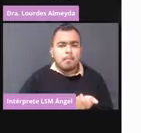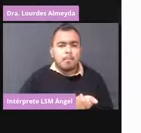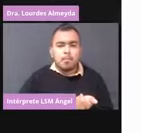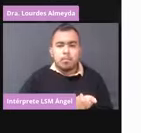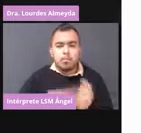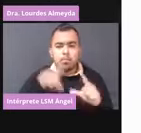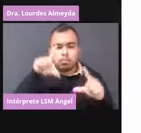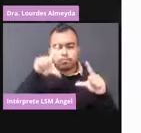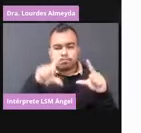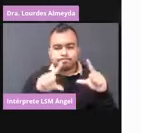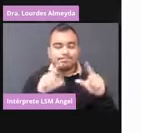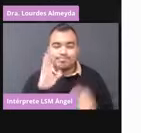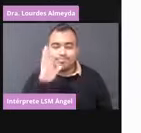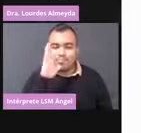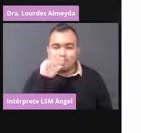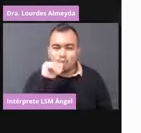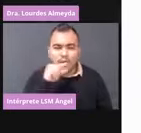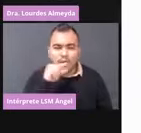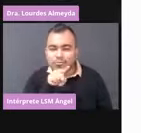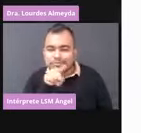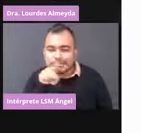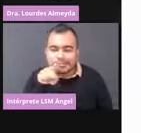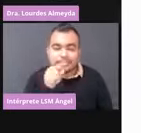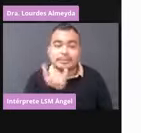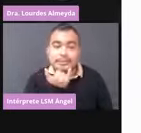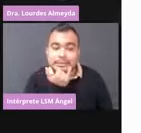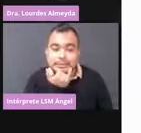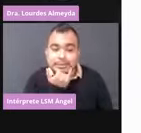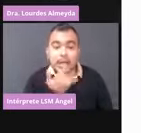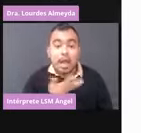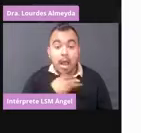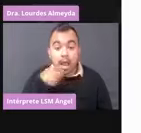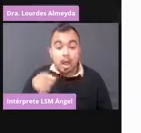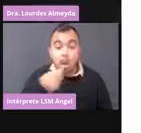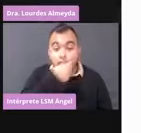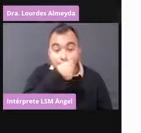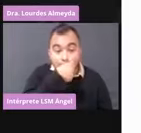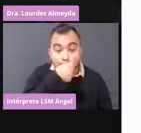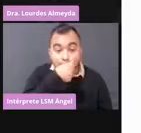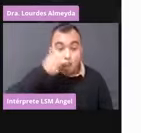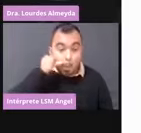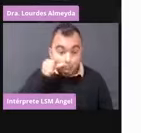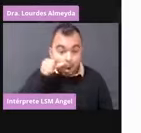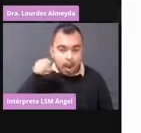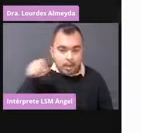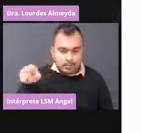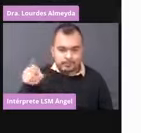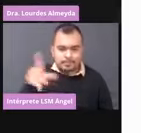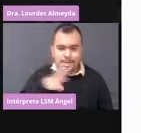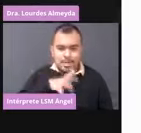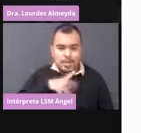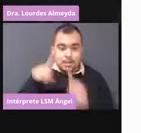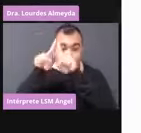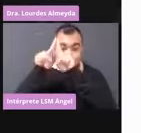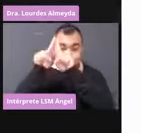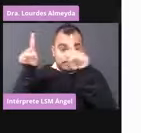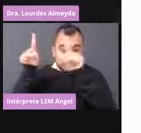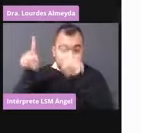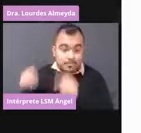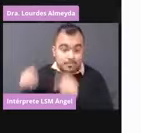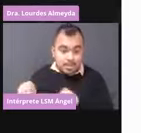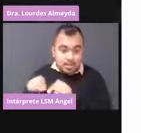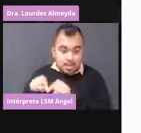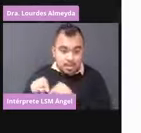No puedo señalar, discúlpenme. La tenemos en Benito Juárez, está ahí en un rectángulo incluida, que